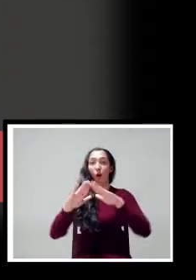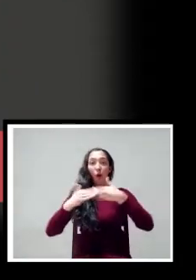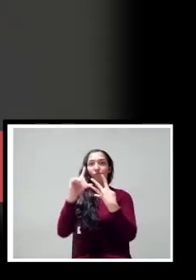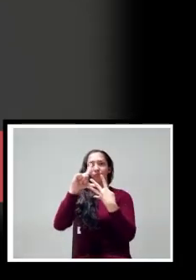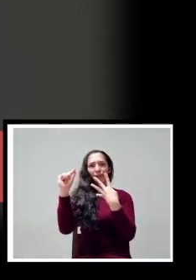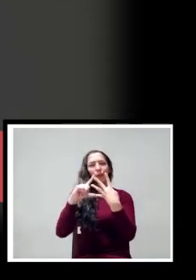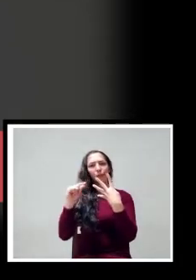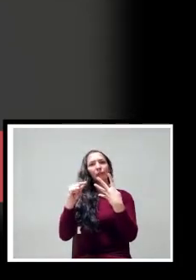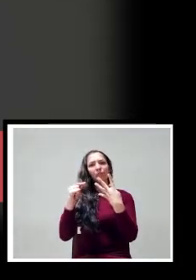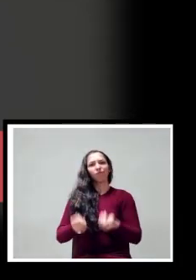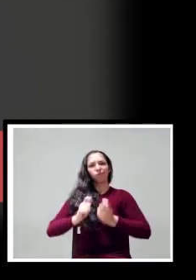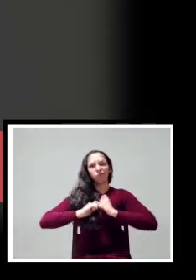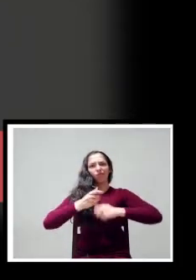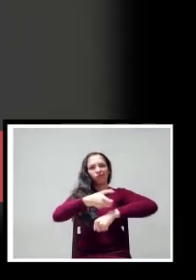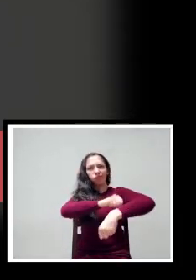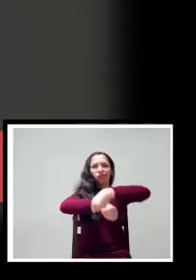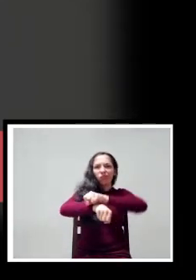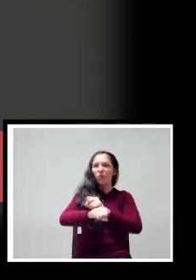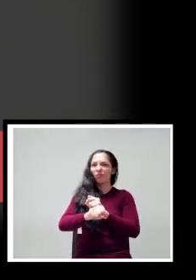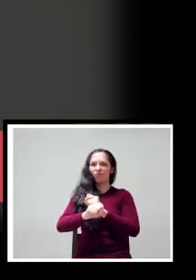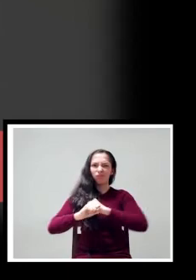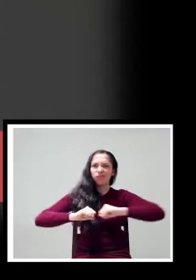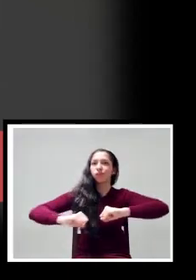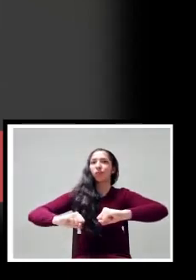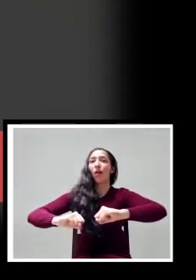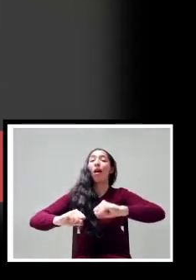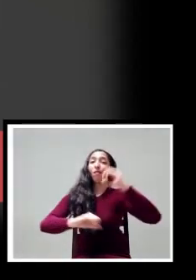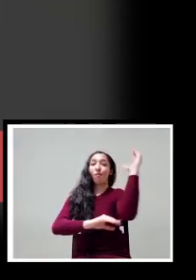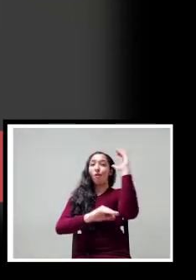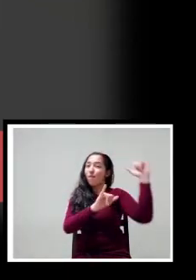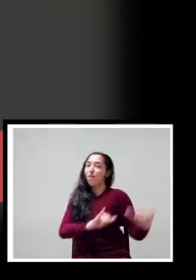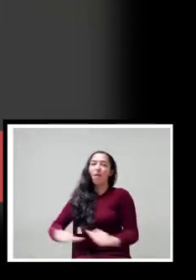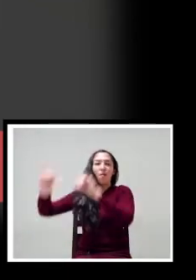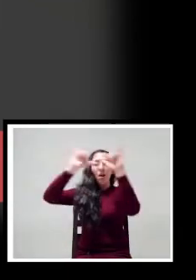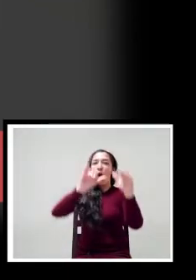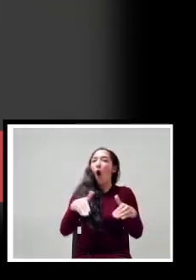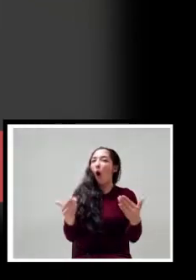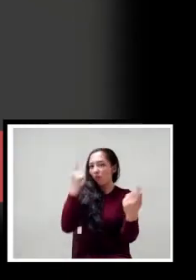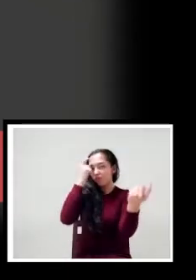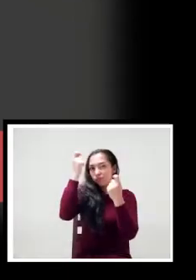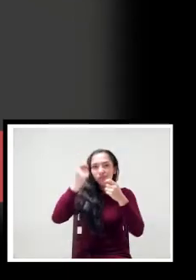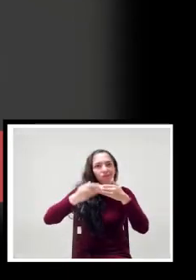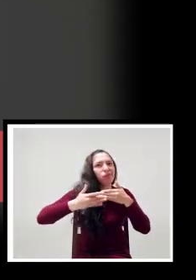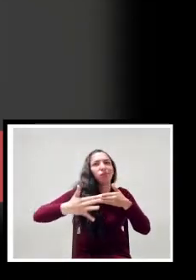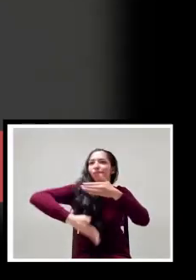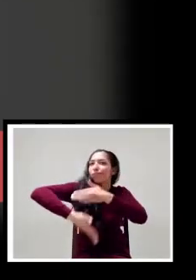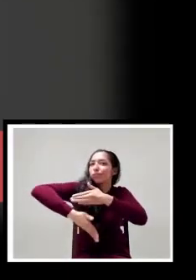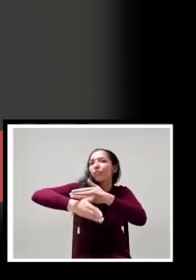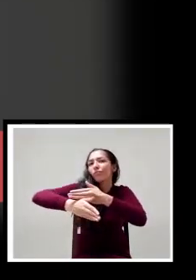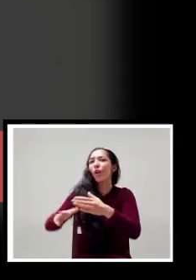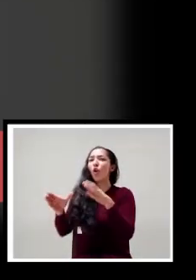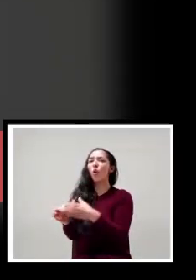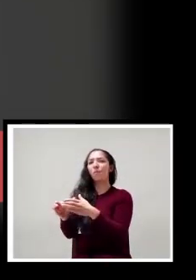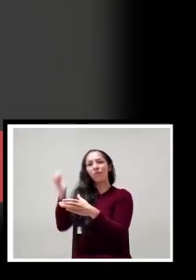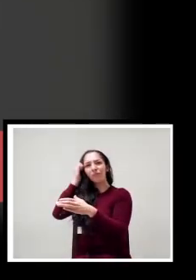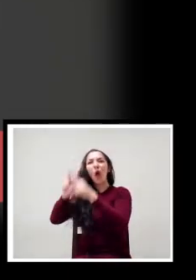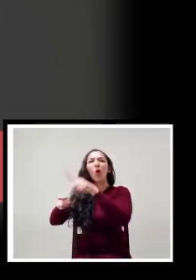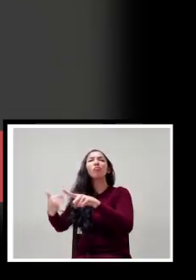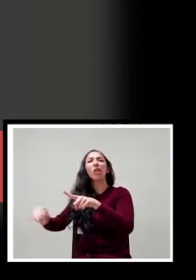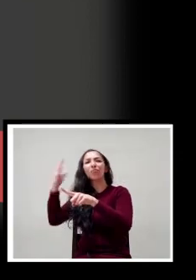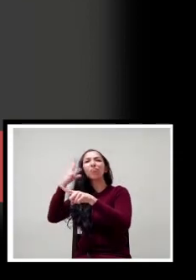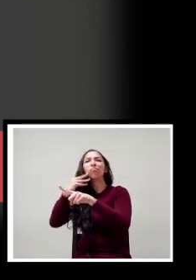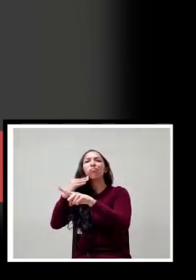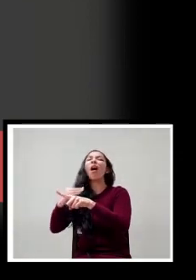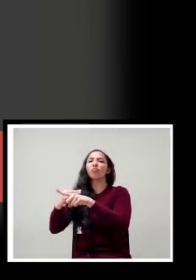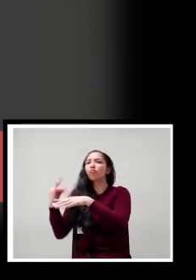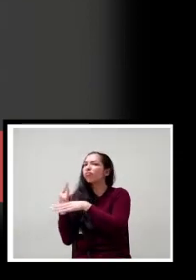encontraron un excelente espacio para fortalecerlas y desarrollarlas. Y quienes no, asumieron la tarea con gallardía y como una